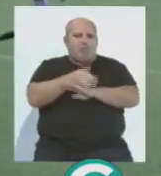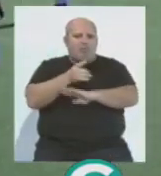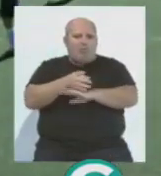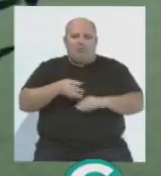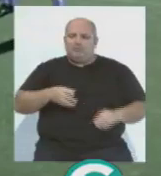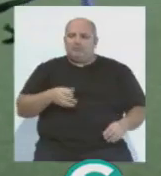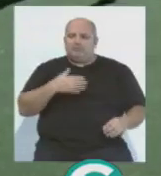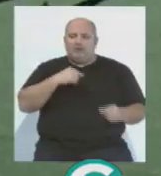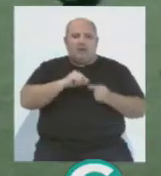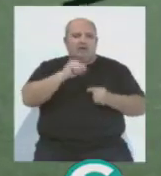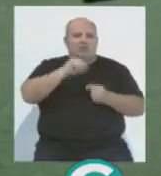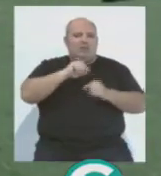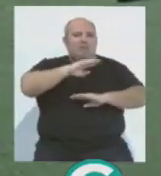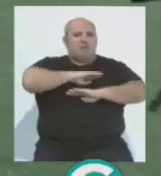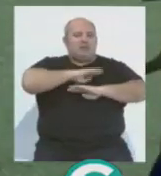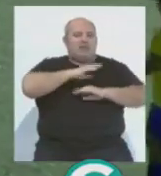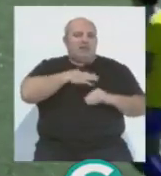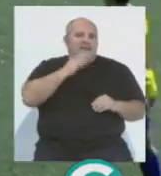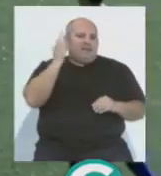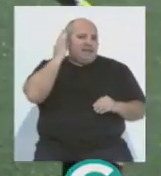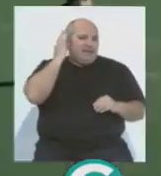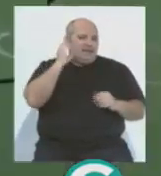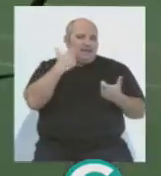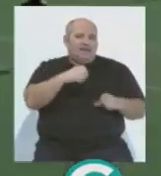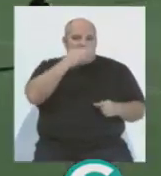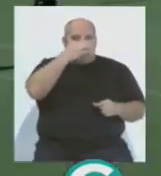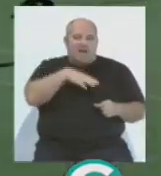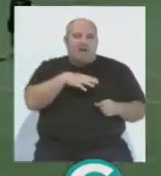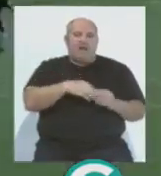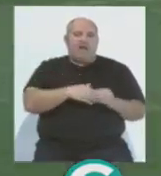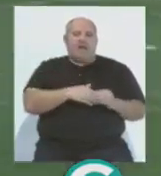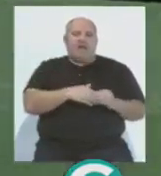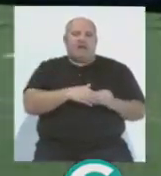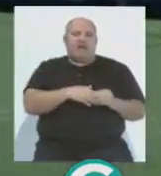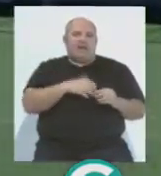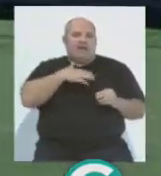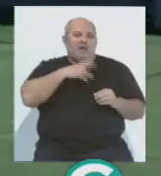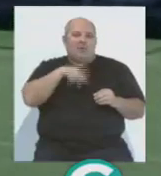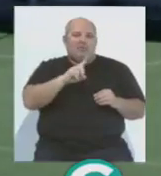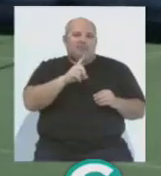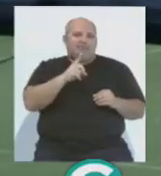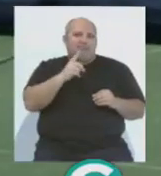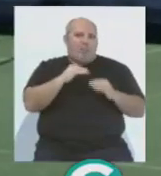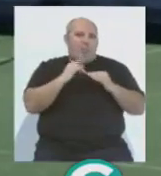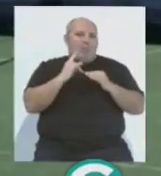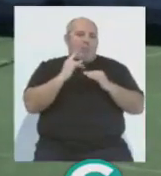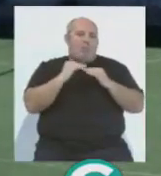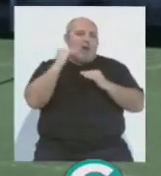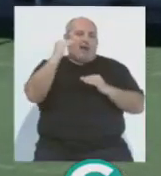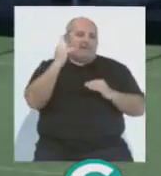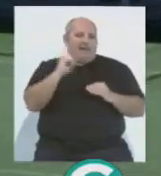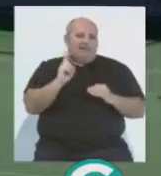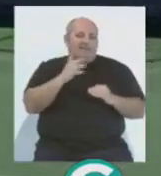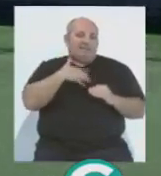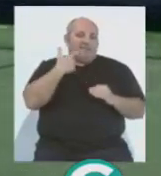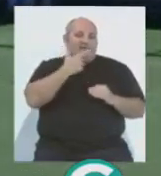la estatura de la portera del Chiclana no era demasiado alta y esto